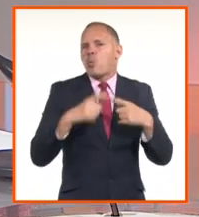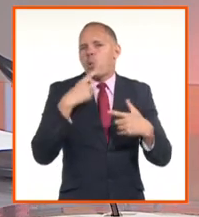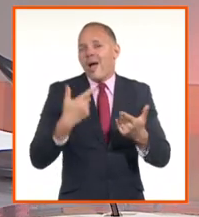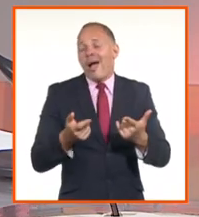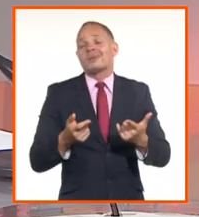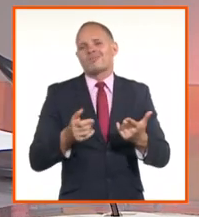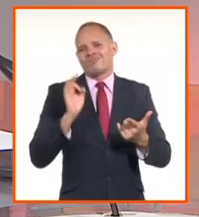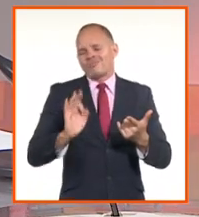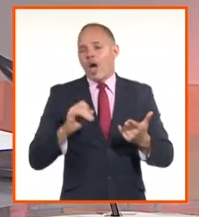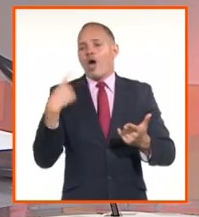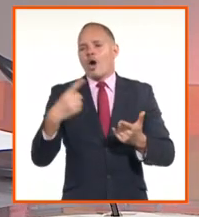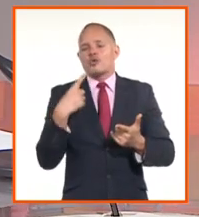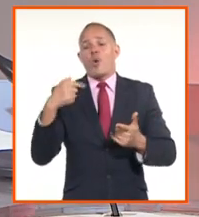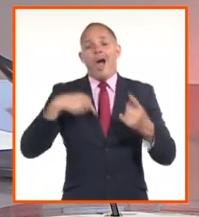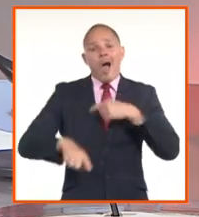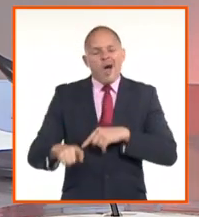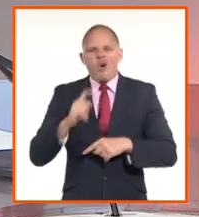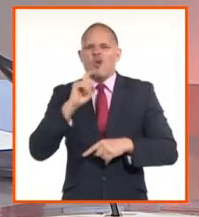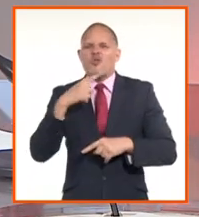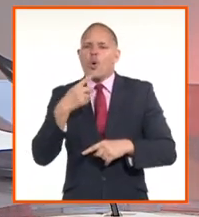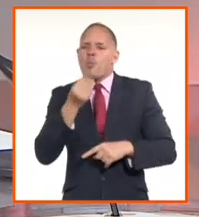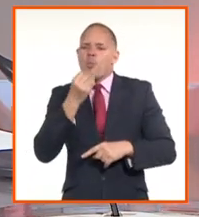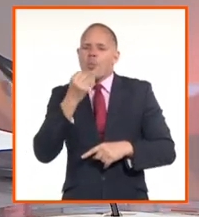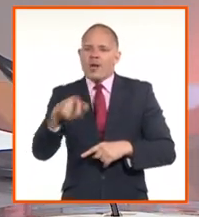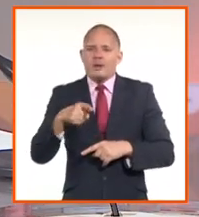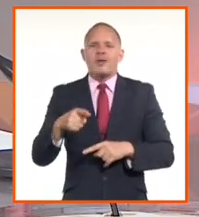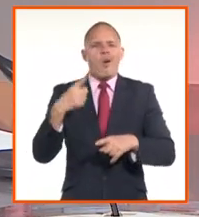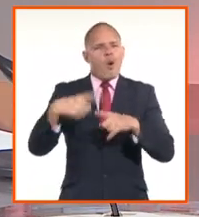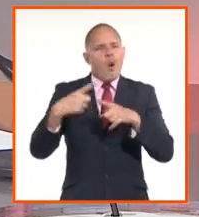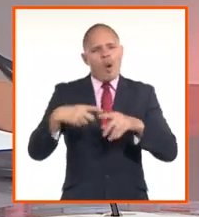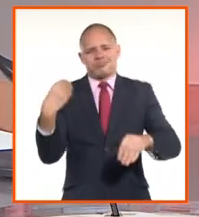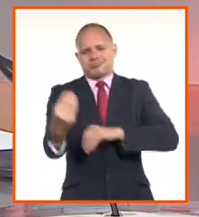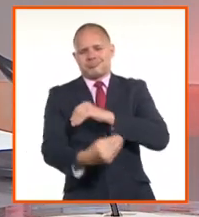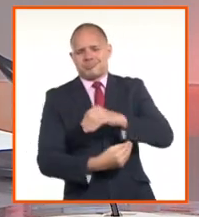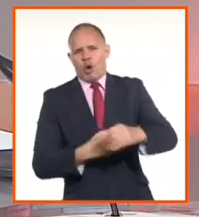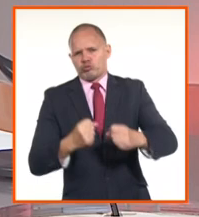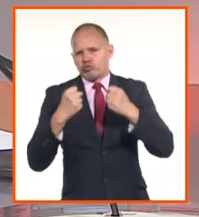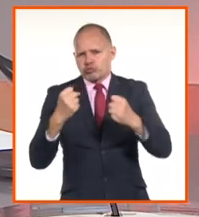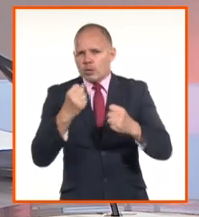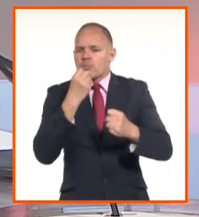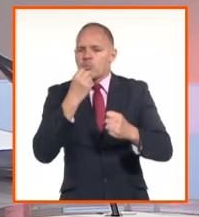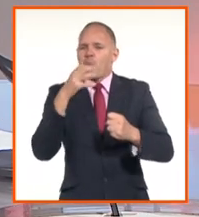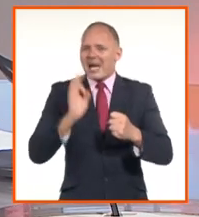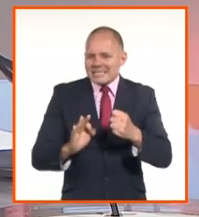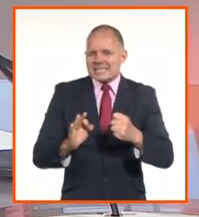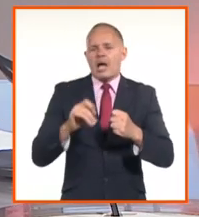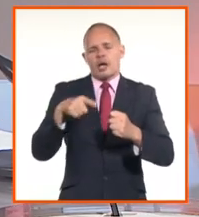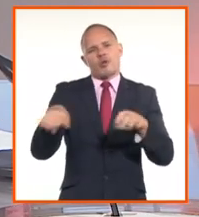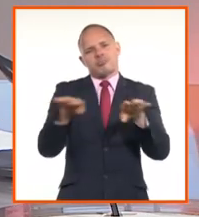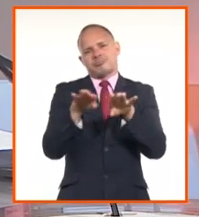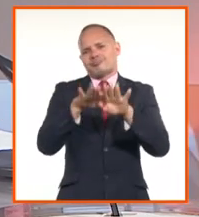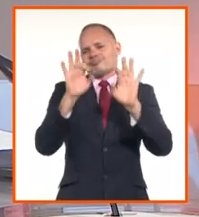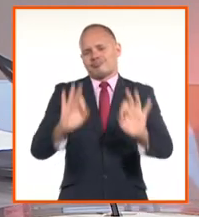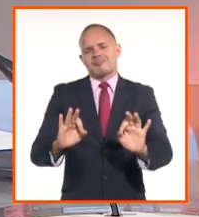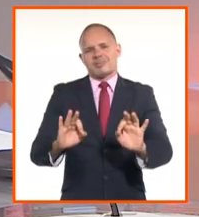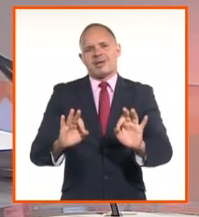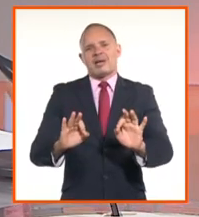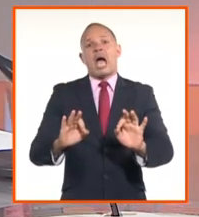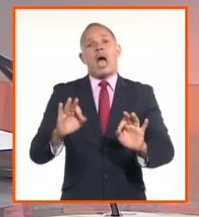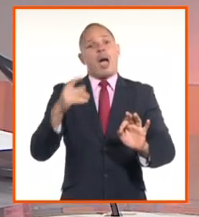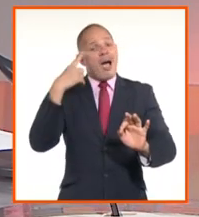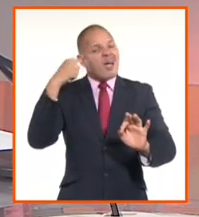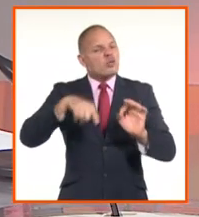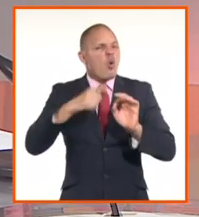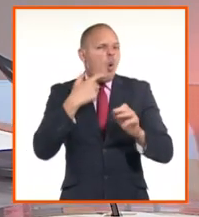la estabilidad económica del país, lograr un tipo de cambio que sea el tipo de cambio en equilibrio que necesita la economía. Y para eso